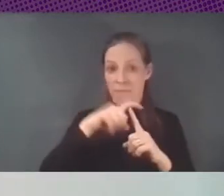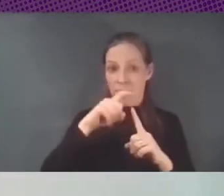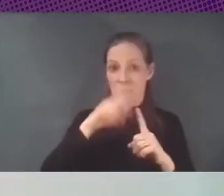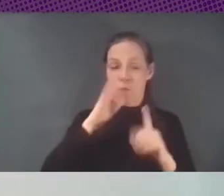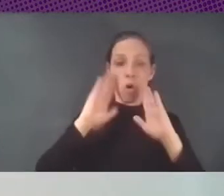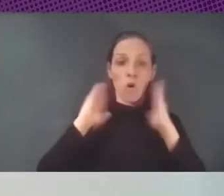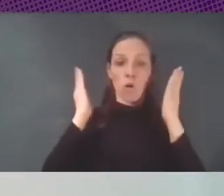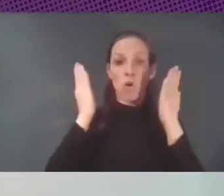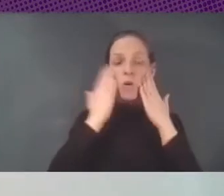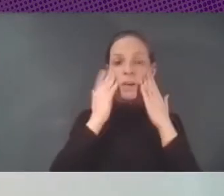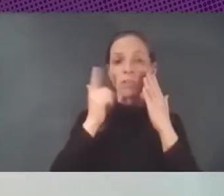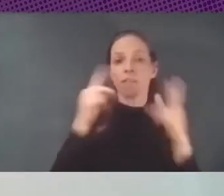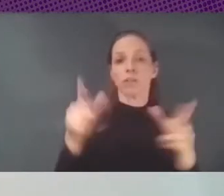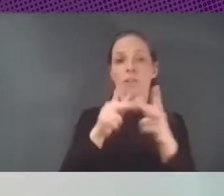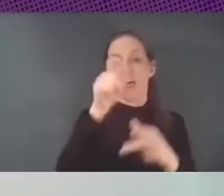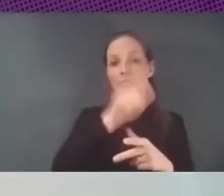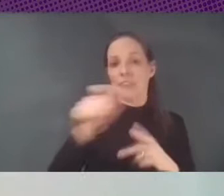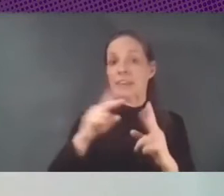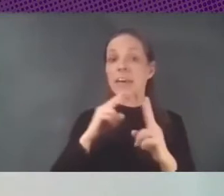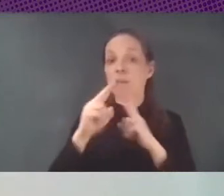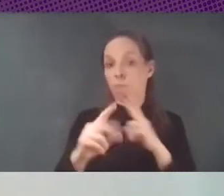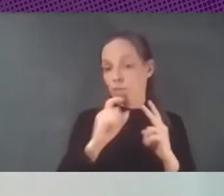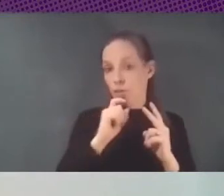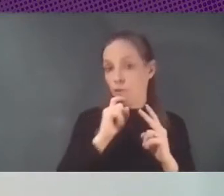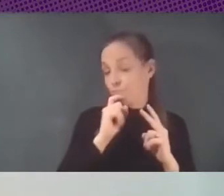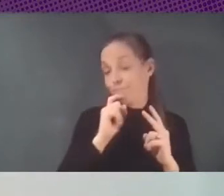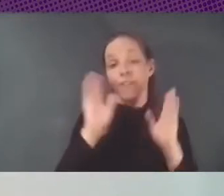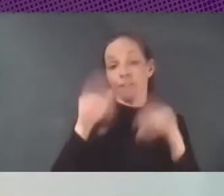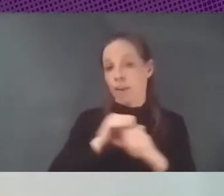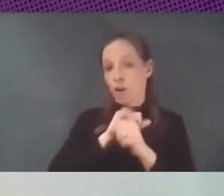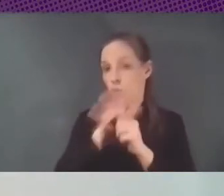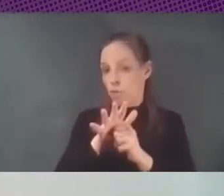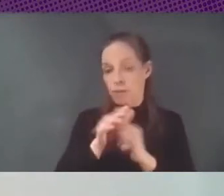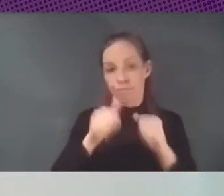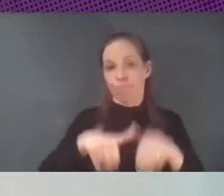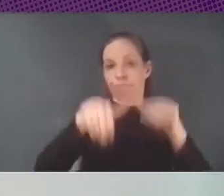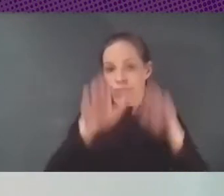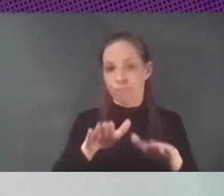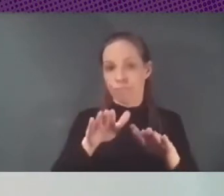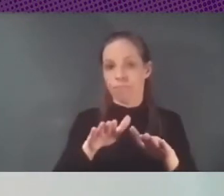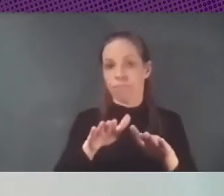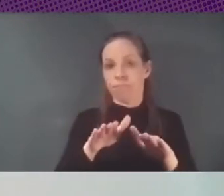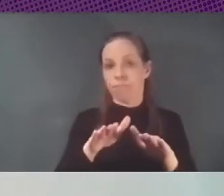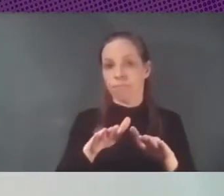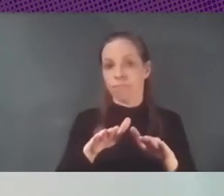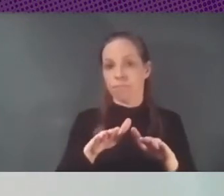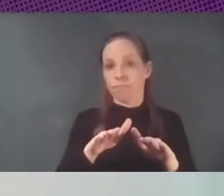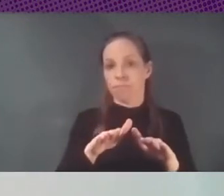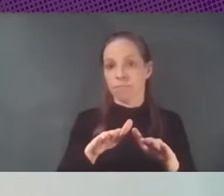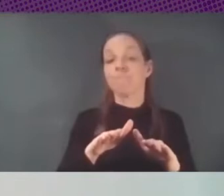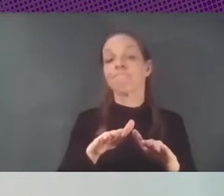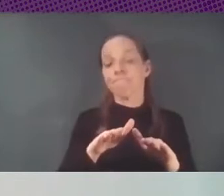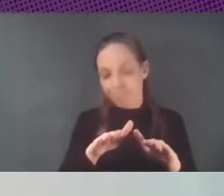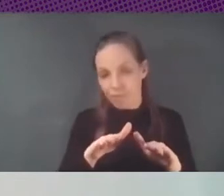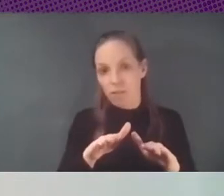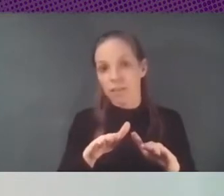a las respuestas de la sociedad civil que se canceló por el COVID por la COVID perdón y entonces ahí vamos a